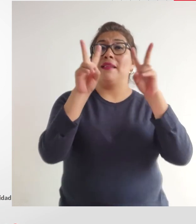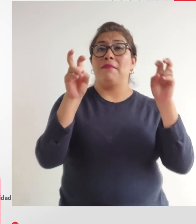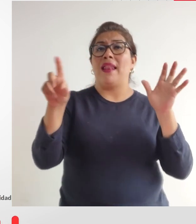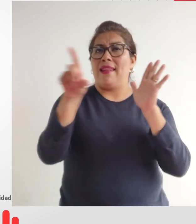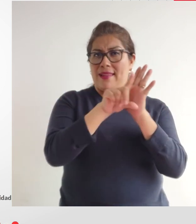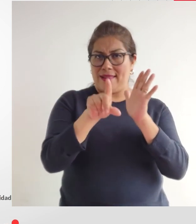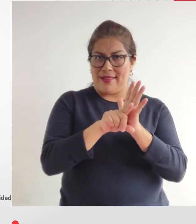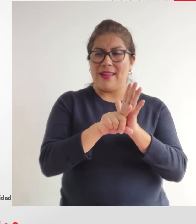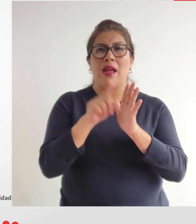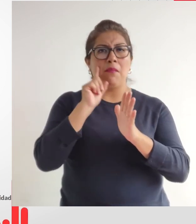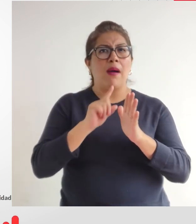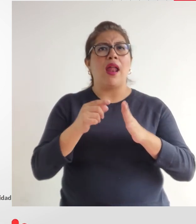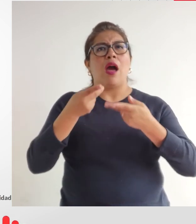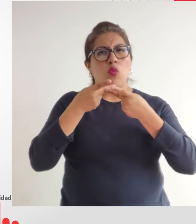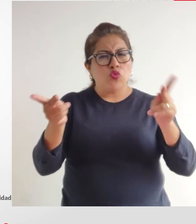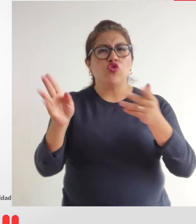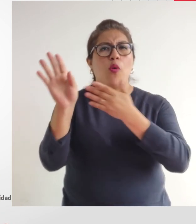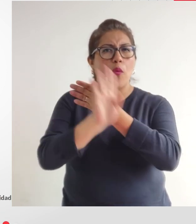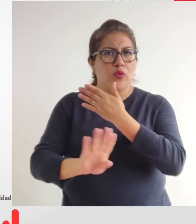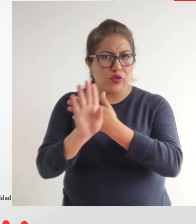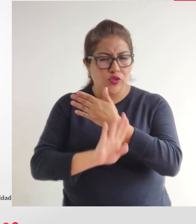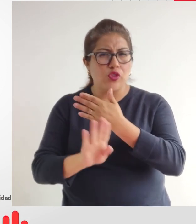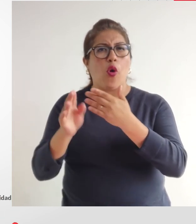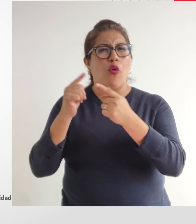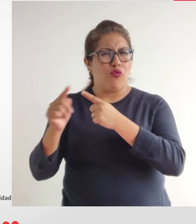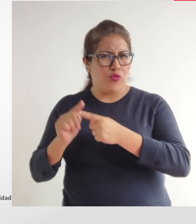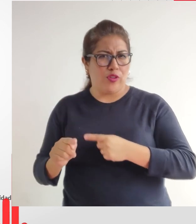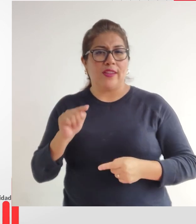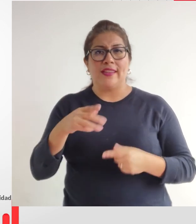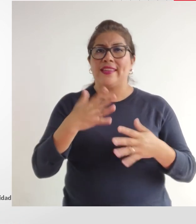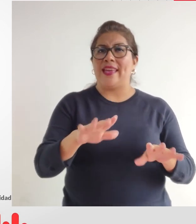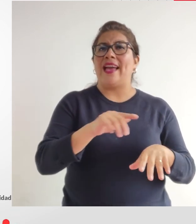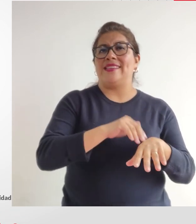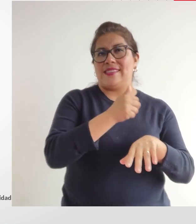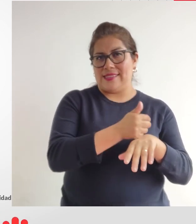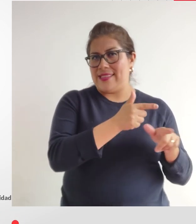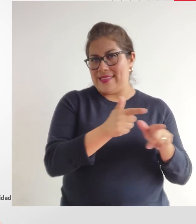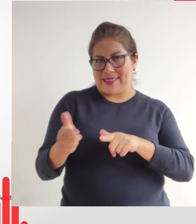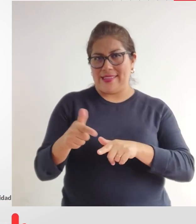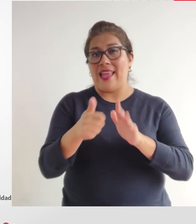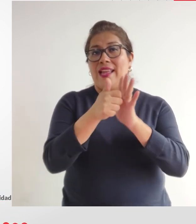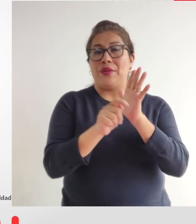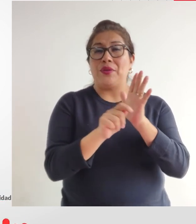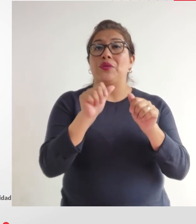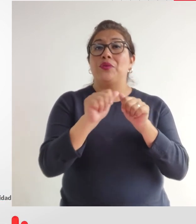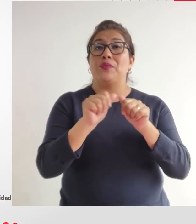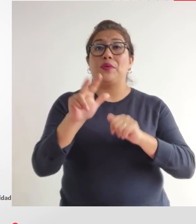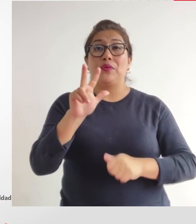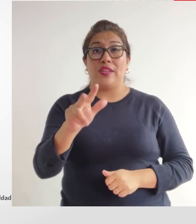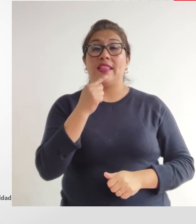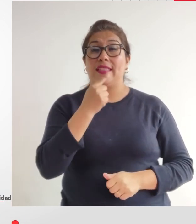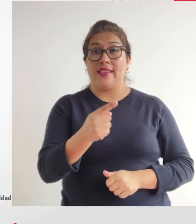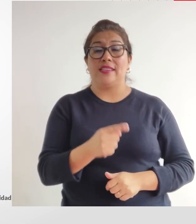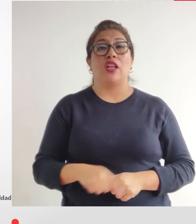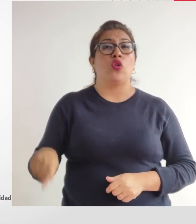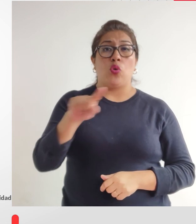legal para la promoción, protección y realización. O sea, que el marco legal ya esté establecido. Y en el artículo 3 dice,